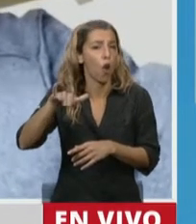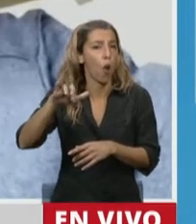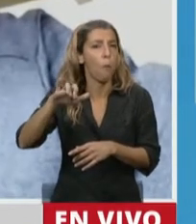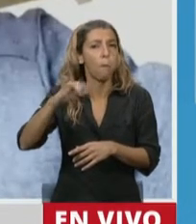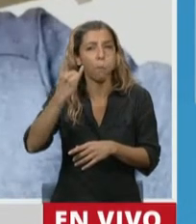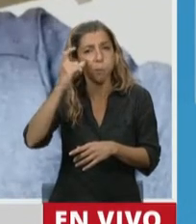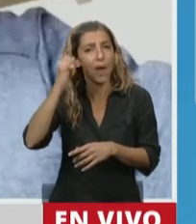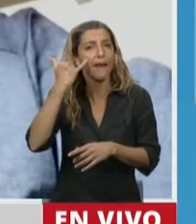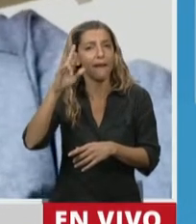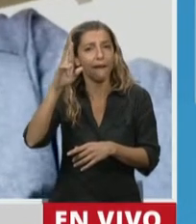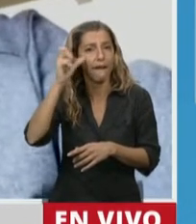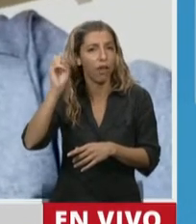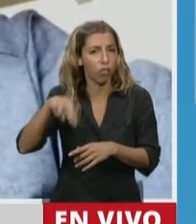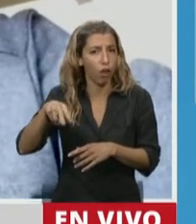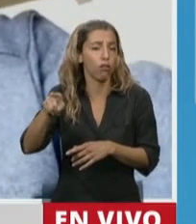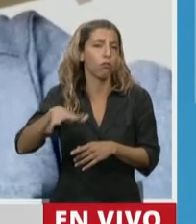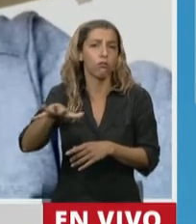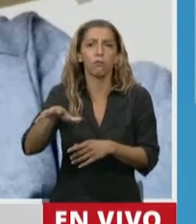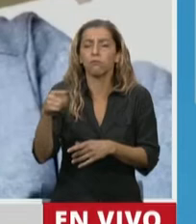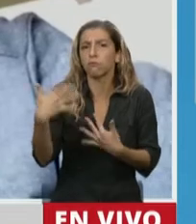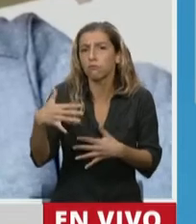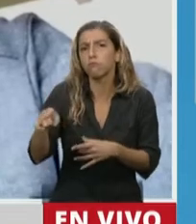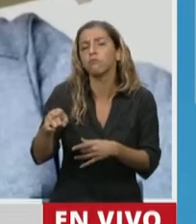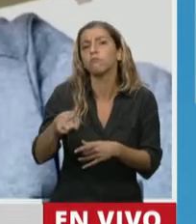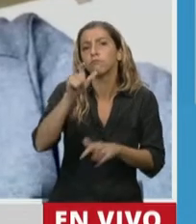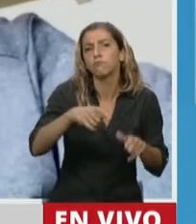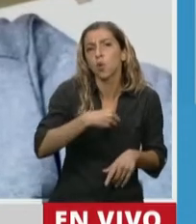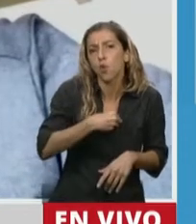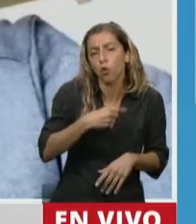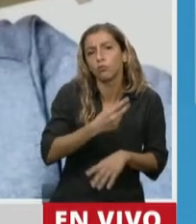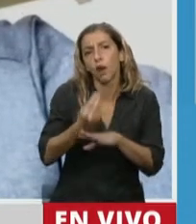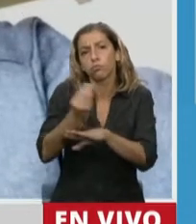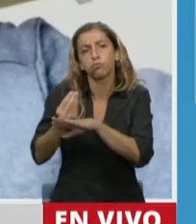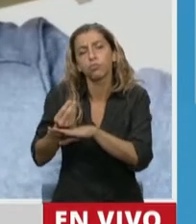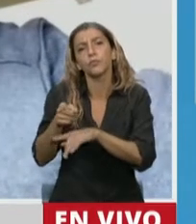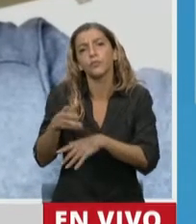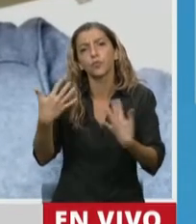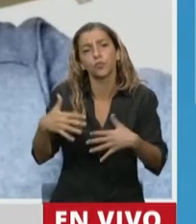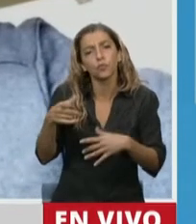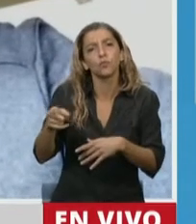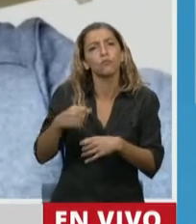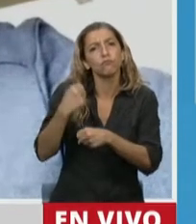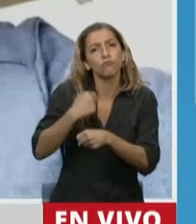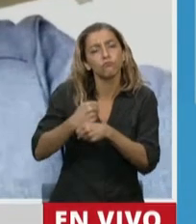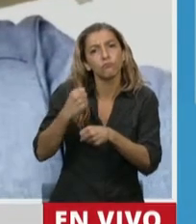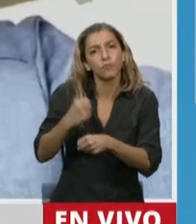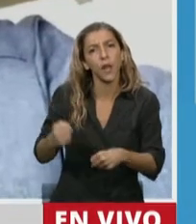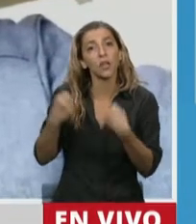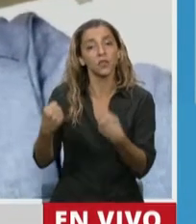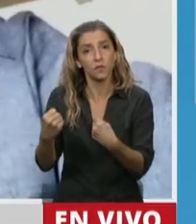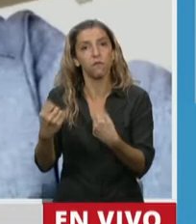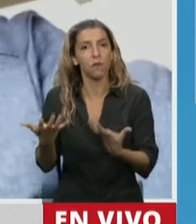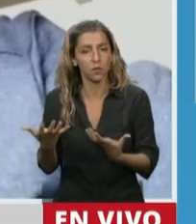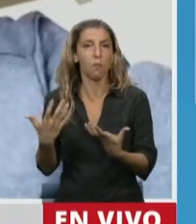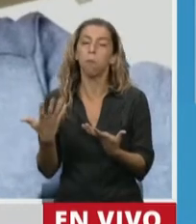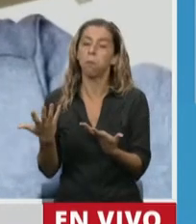fiador para que una familia numerosa abandone su domicilio y se traslade a un lugar